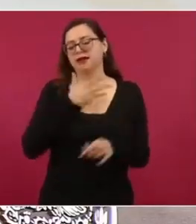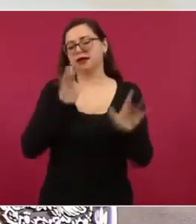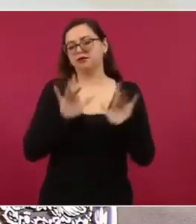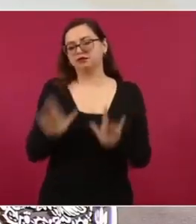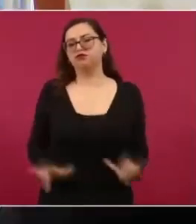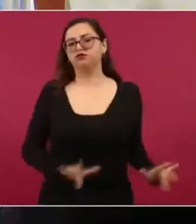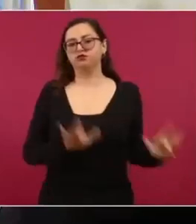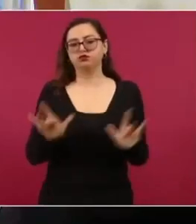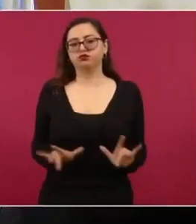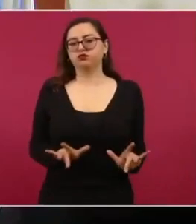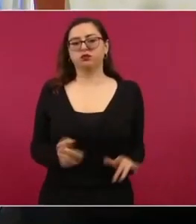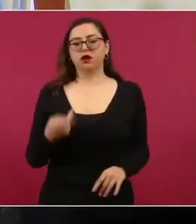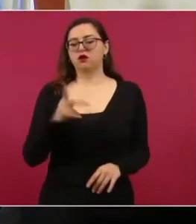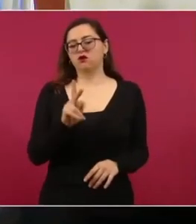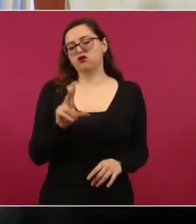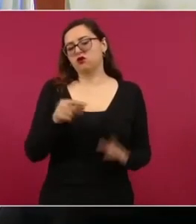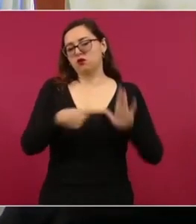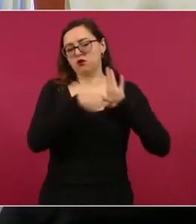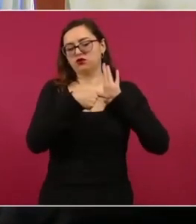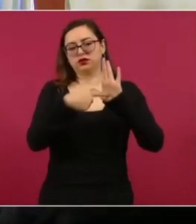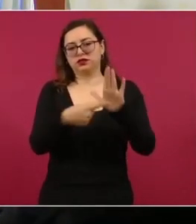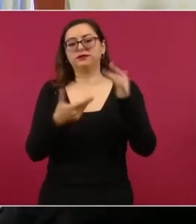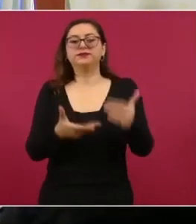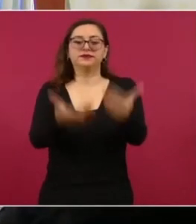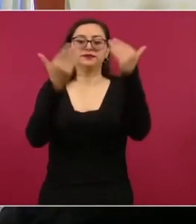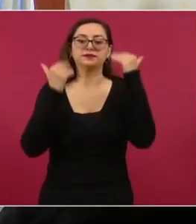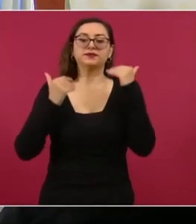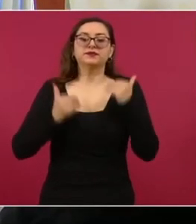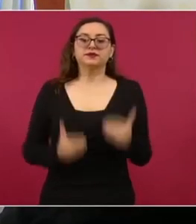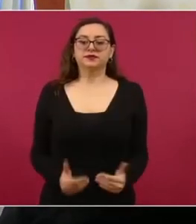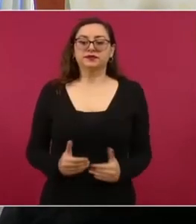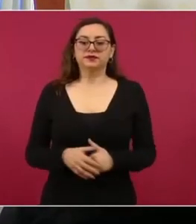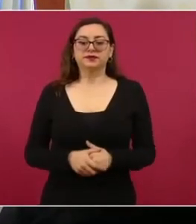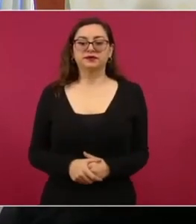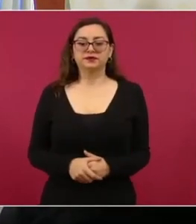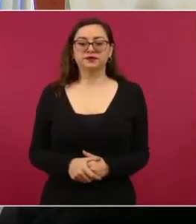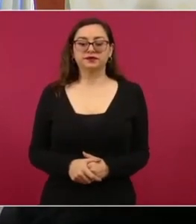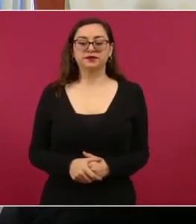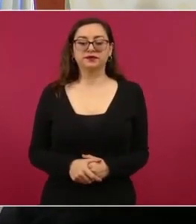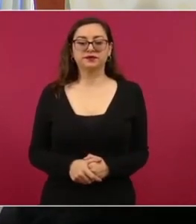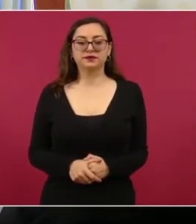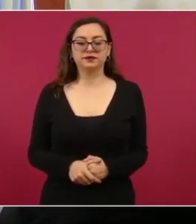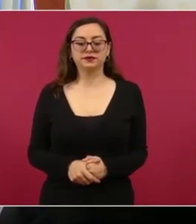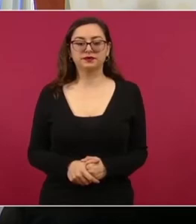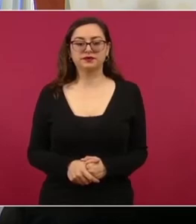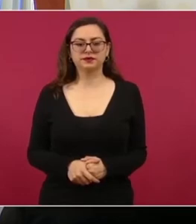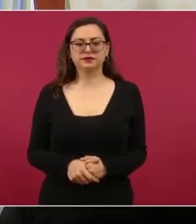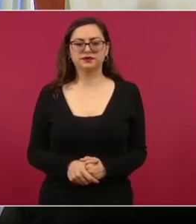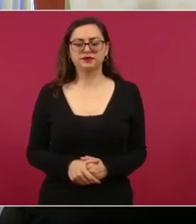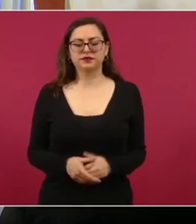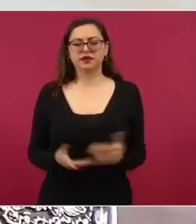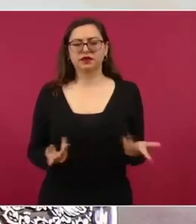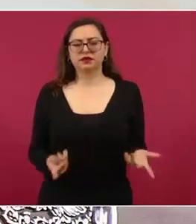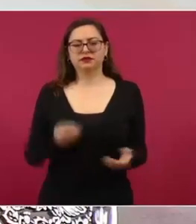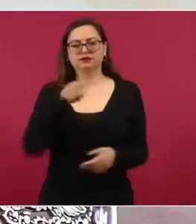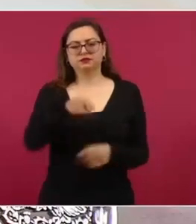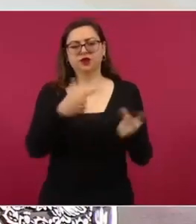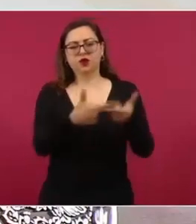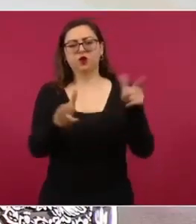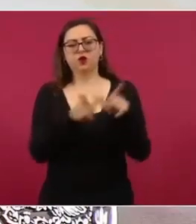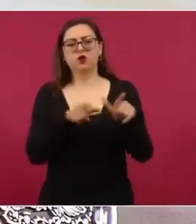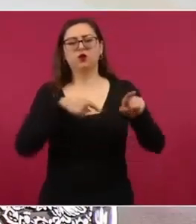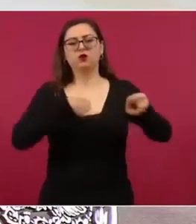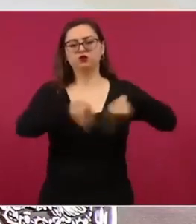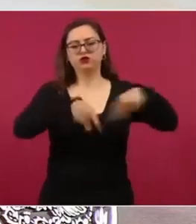Entonces, voy a pasar a la siguiente. La compra, la presunta compra irregular de un club. La franquicia